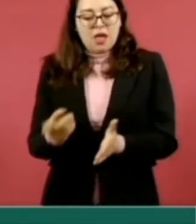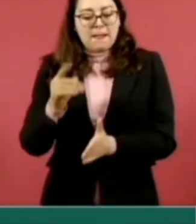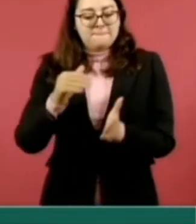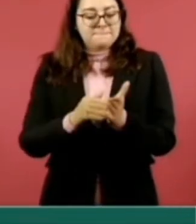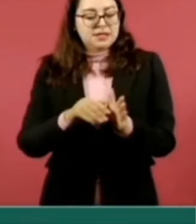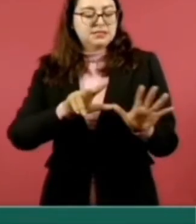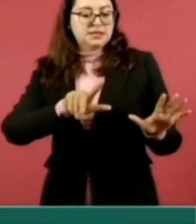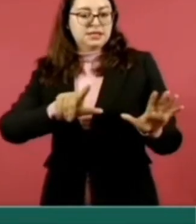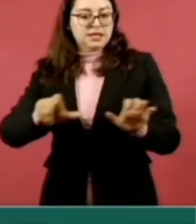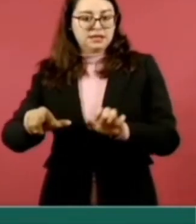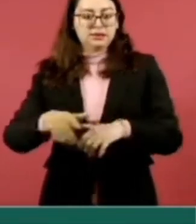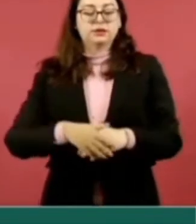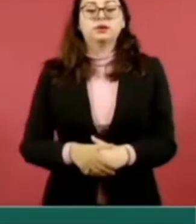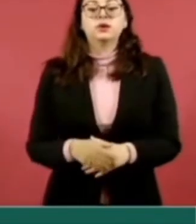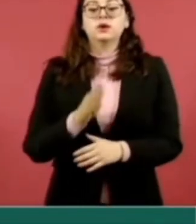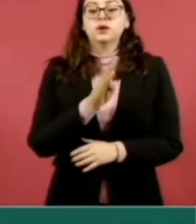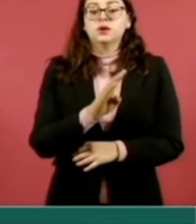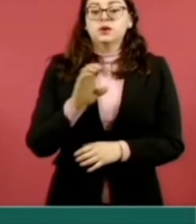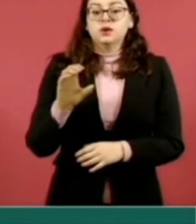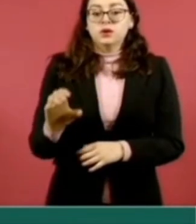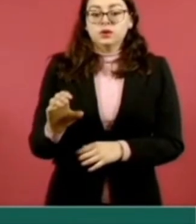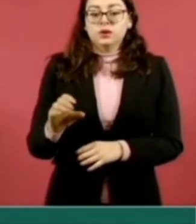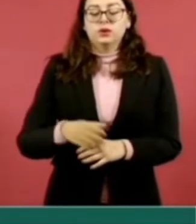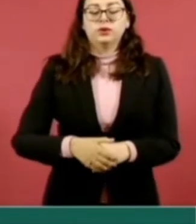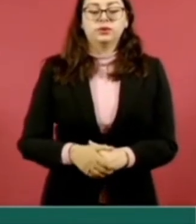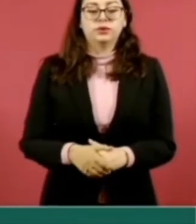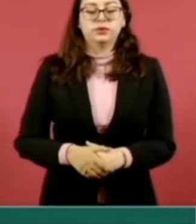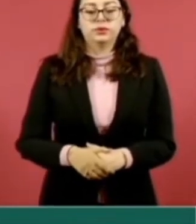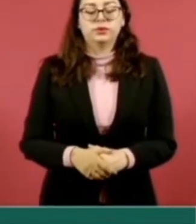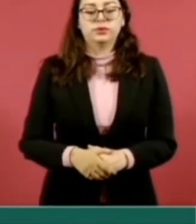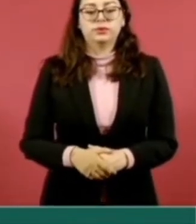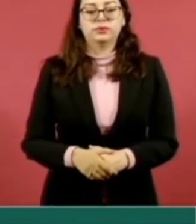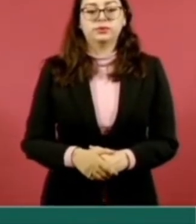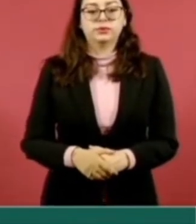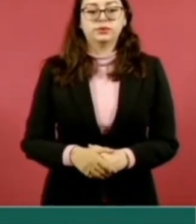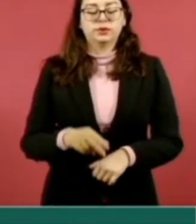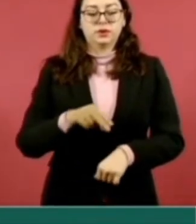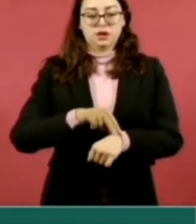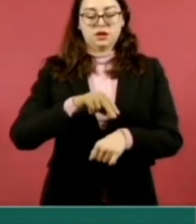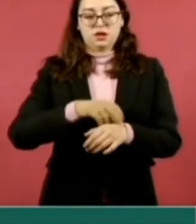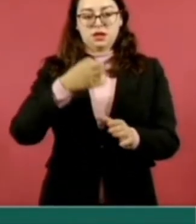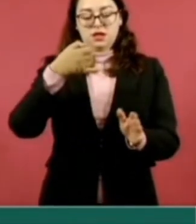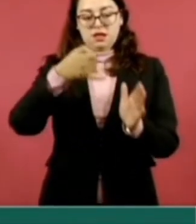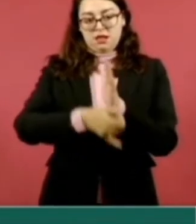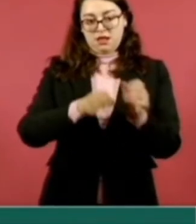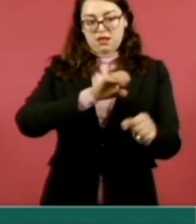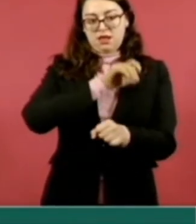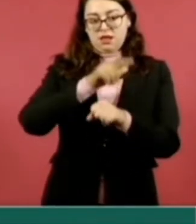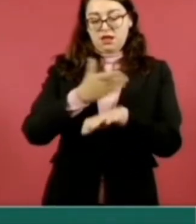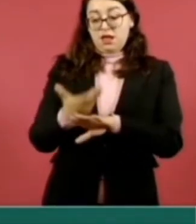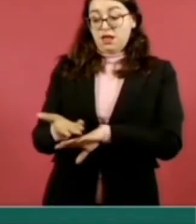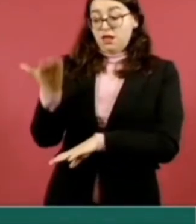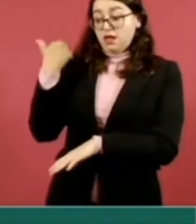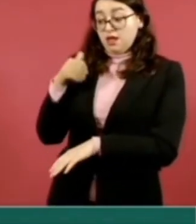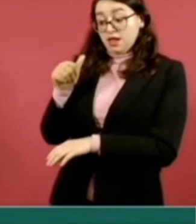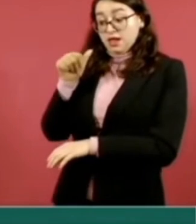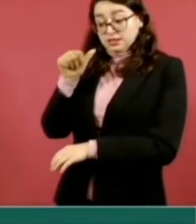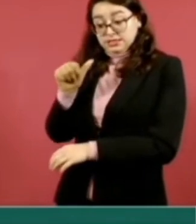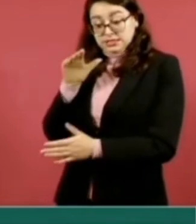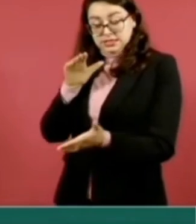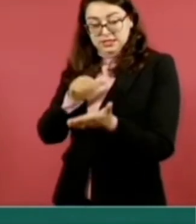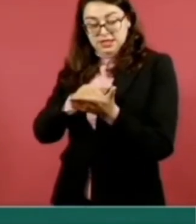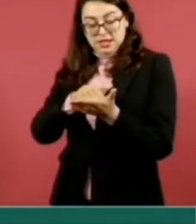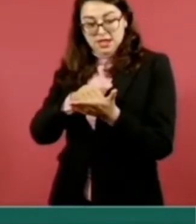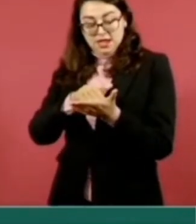En Baja California, la productividad mensual de consulta de especialidad pasó de 6 mil 165 cirugías,